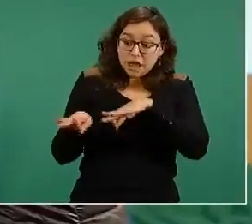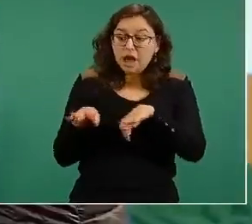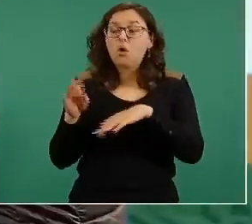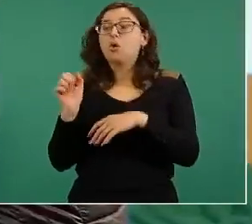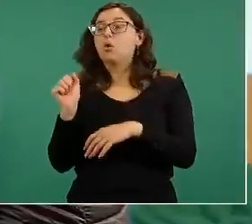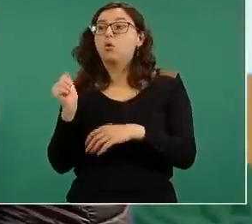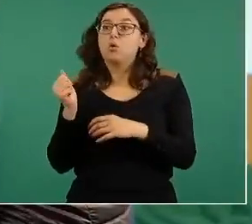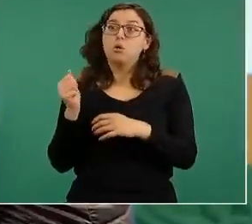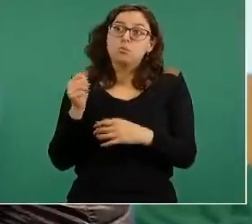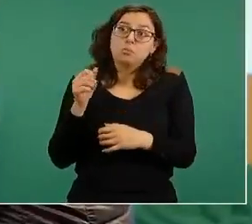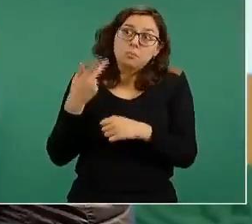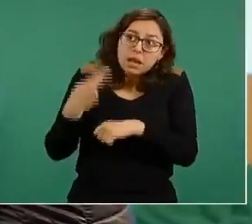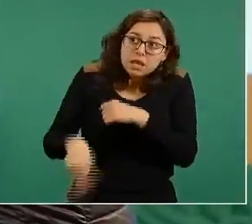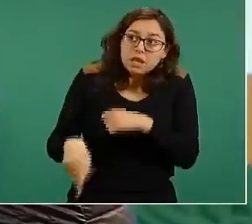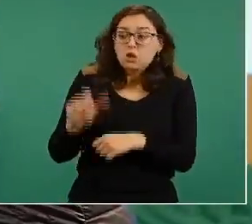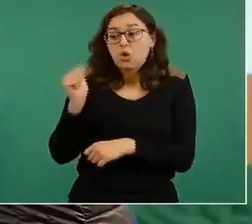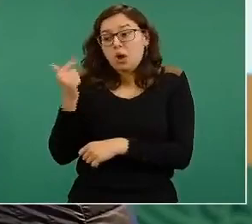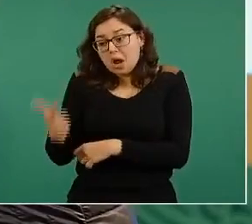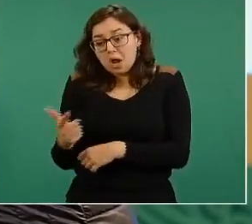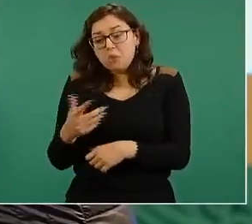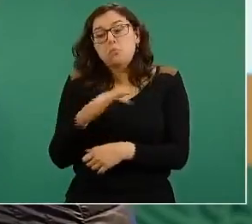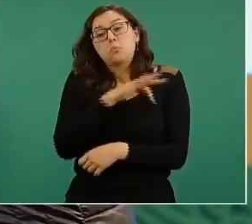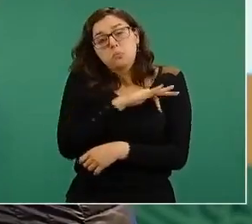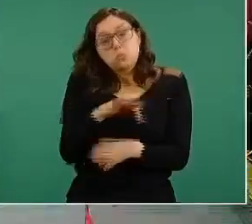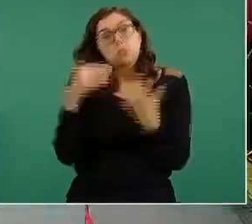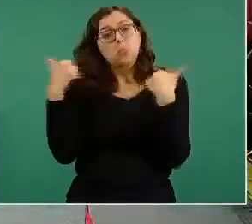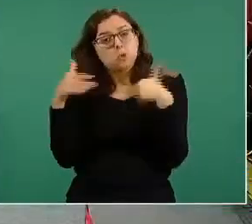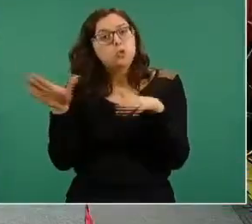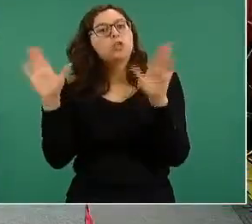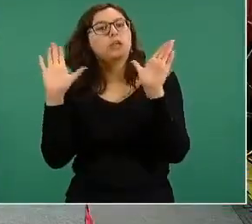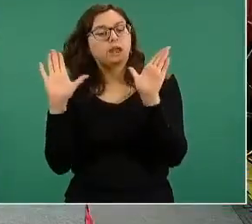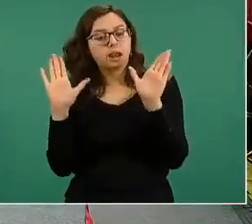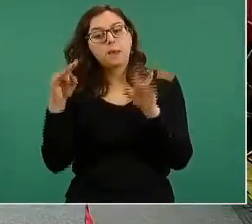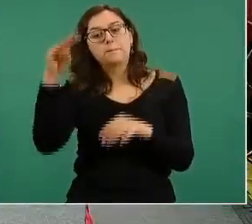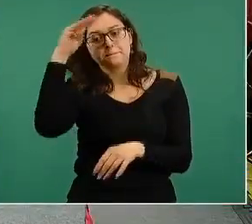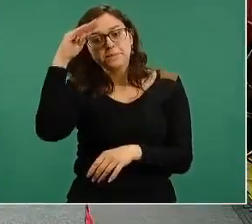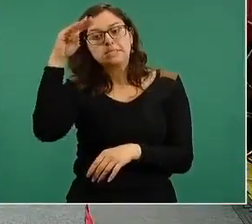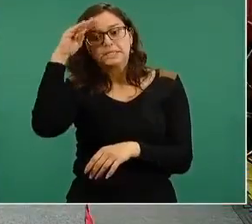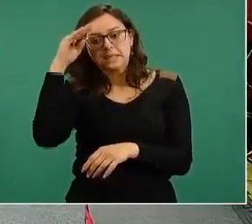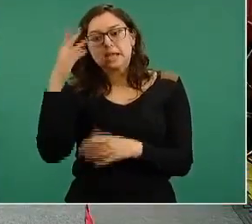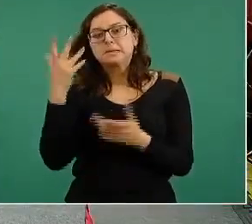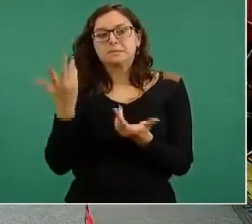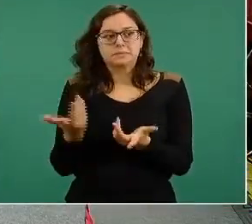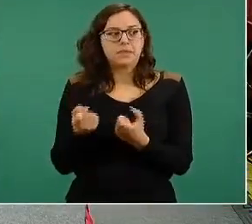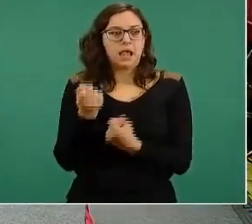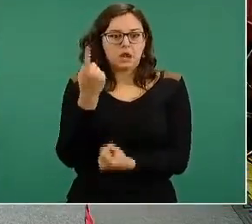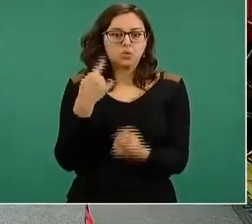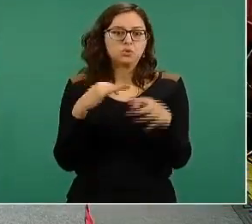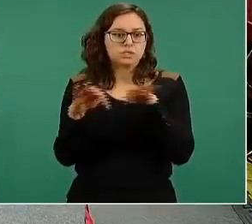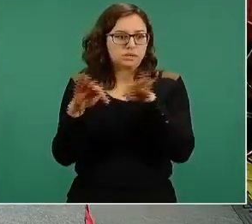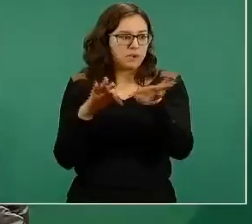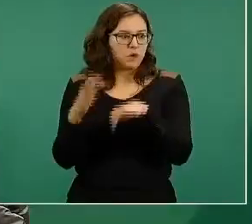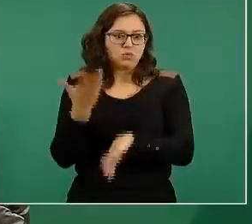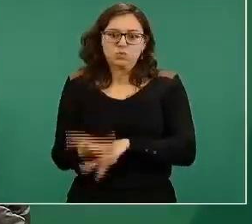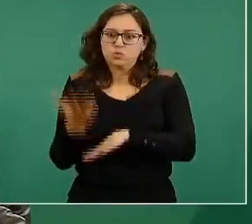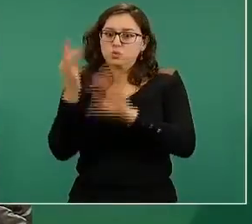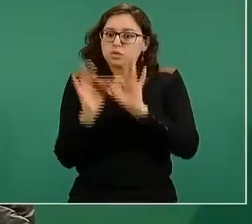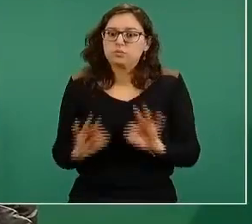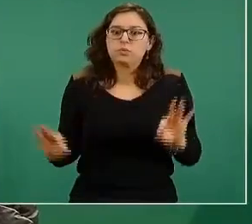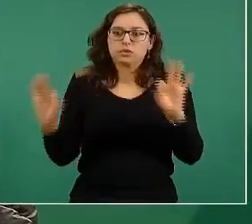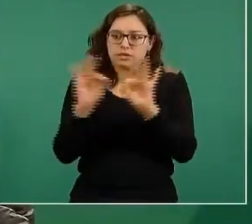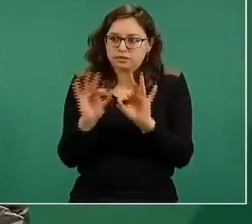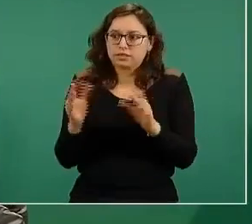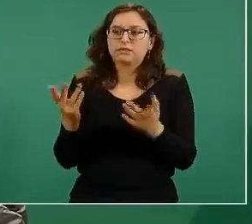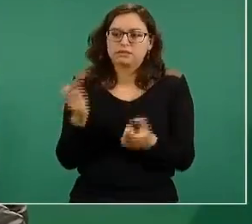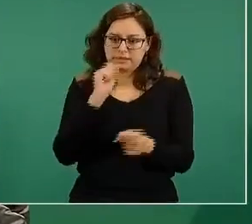ocupaciones que son vitales para la vida de nuestro país,